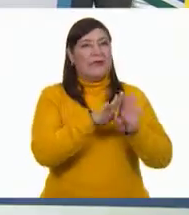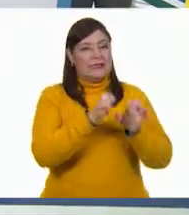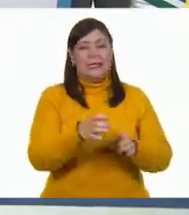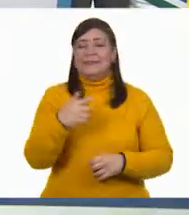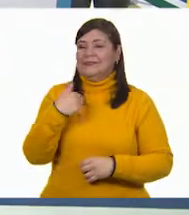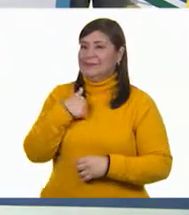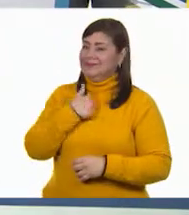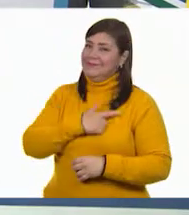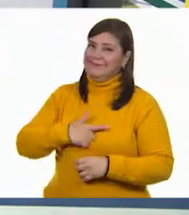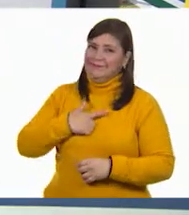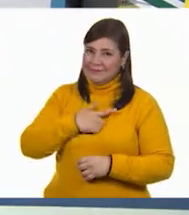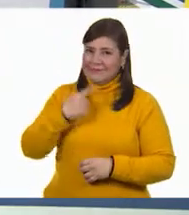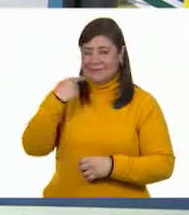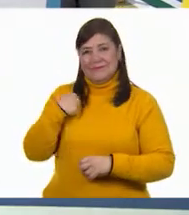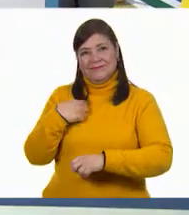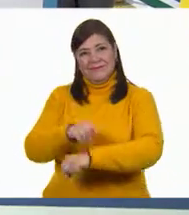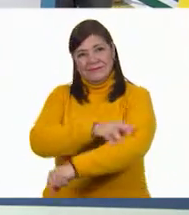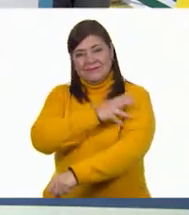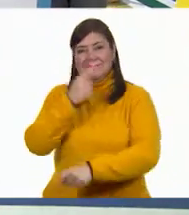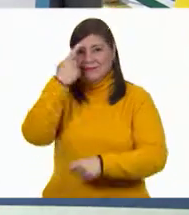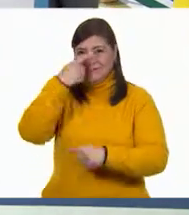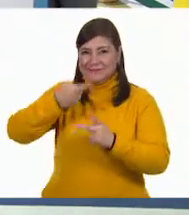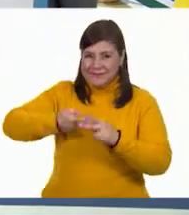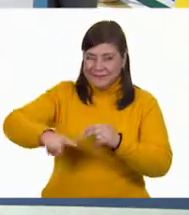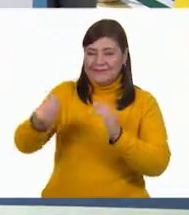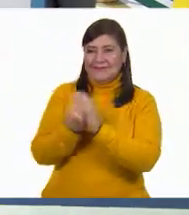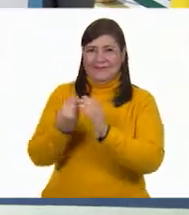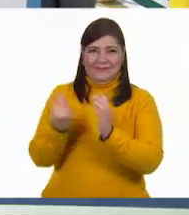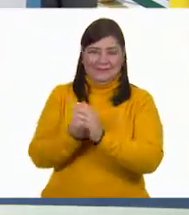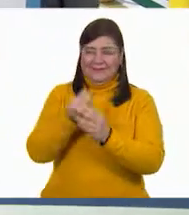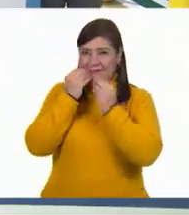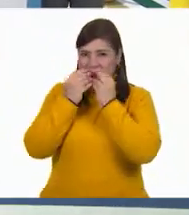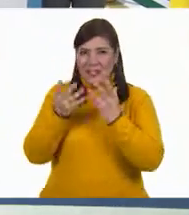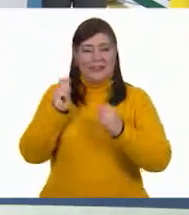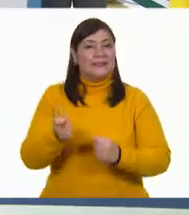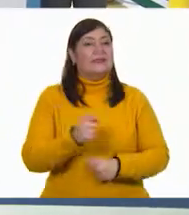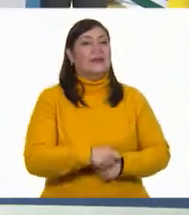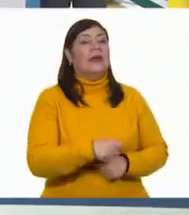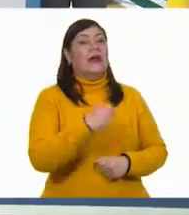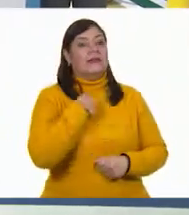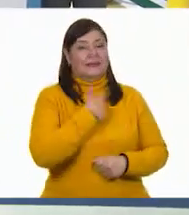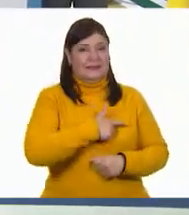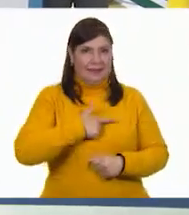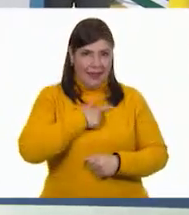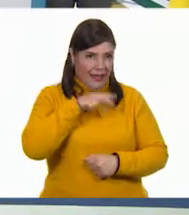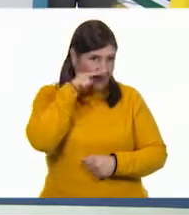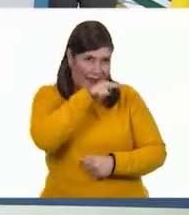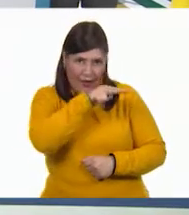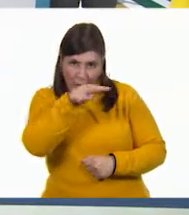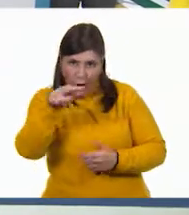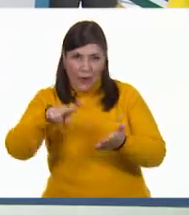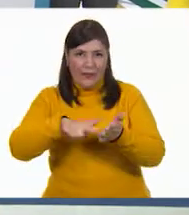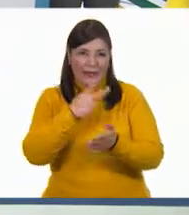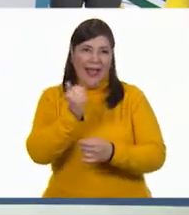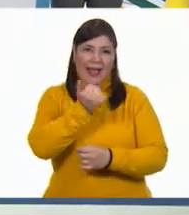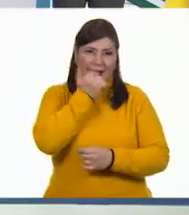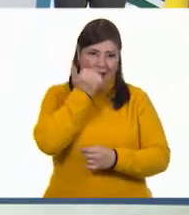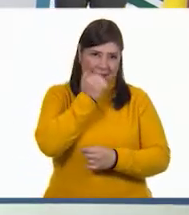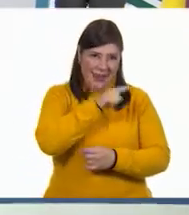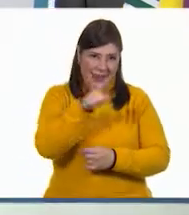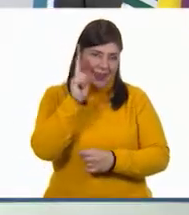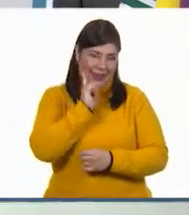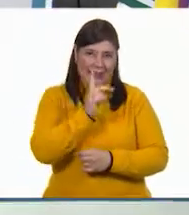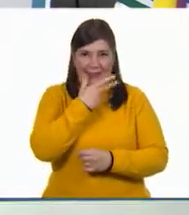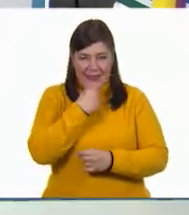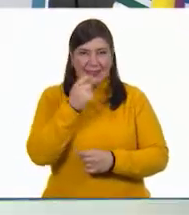emocionada por comenzar esta sesión excepcional. Excelente. A mí me da mucho gusto volver a encontrarlos a ustedes, mis alumnas y alumnos. Y